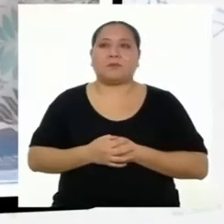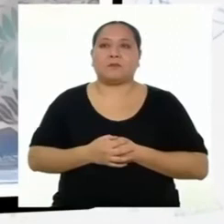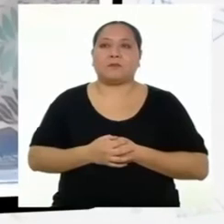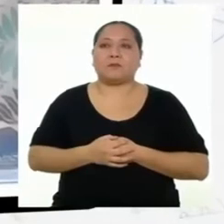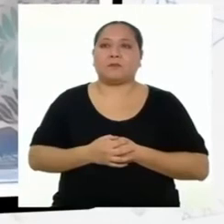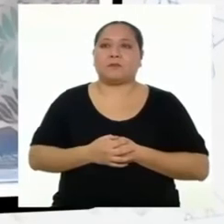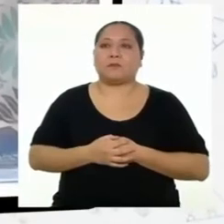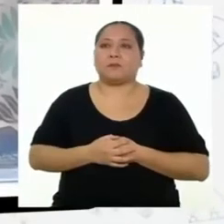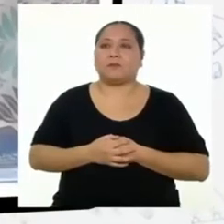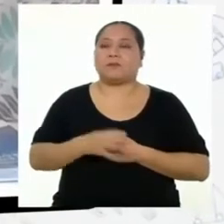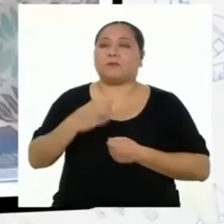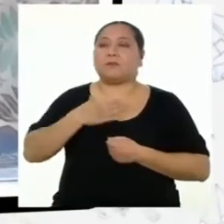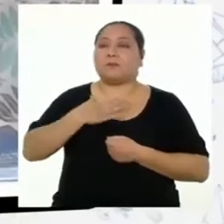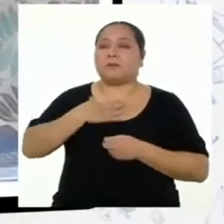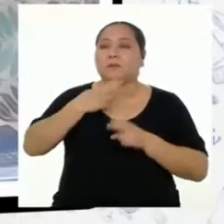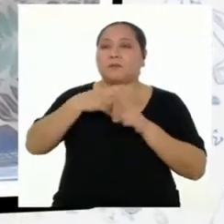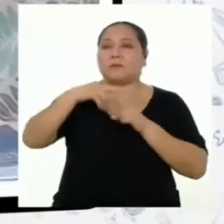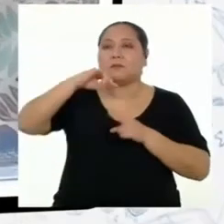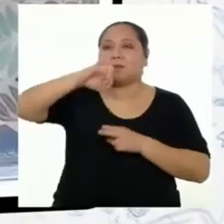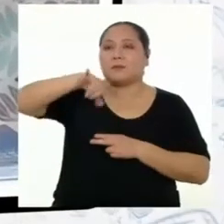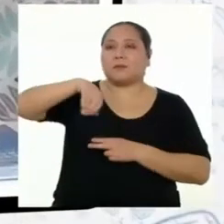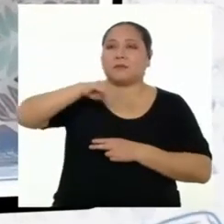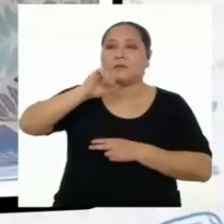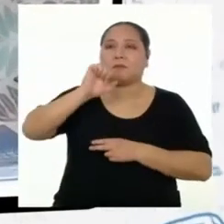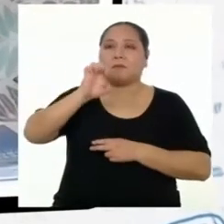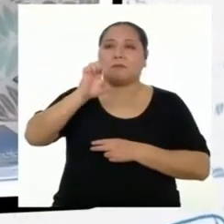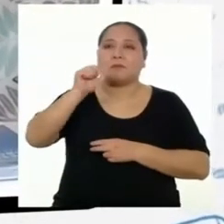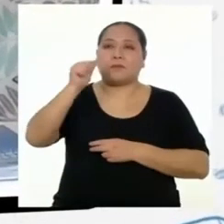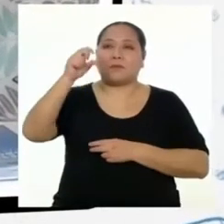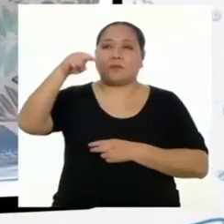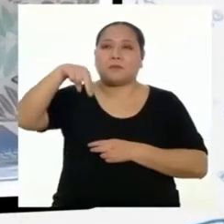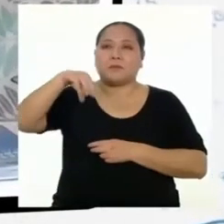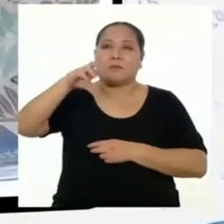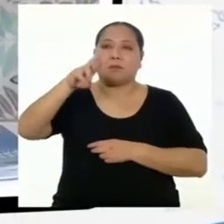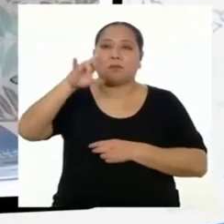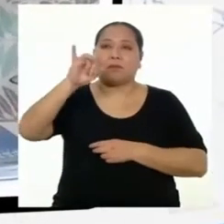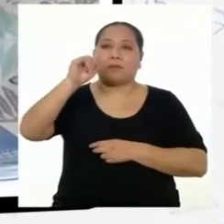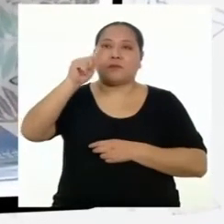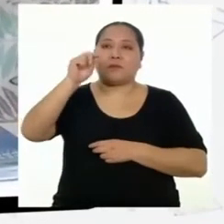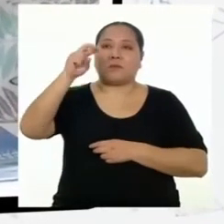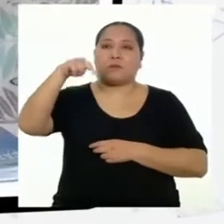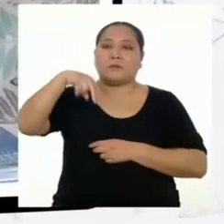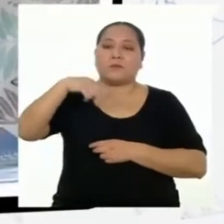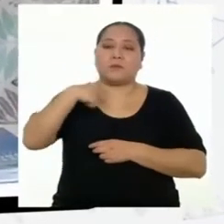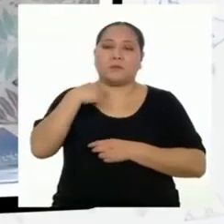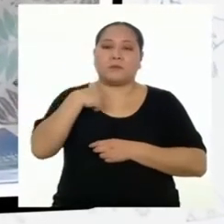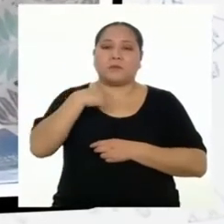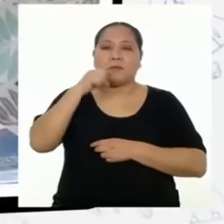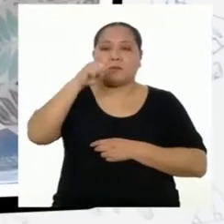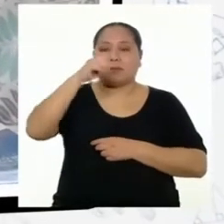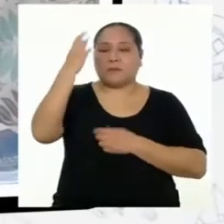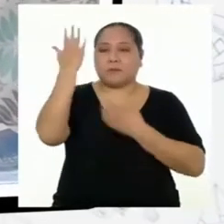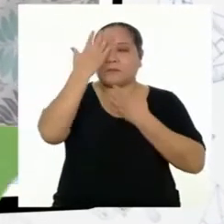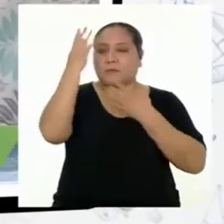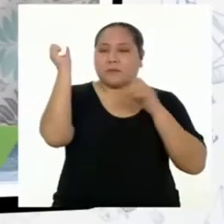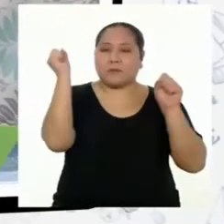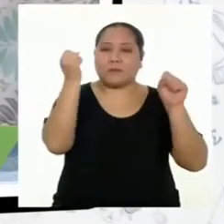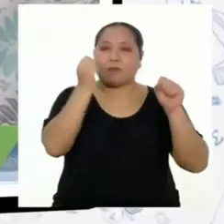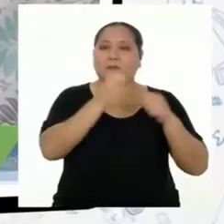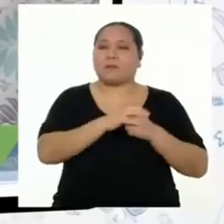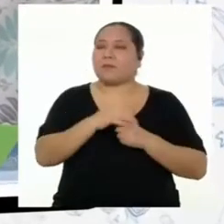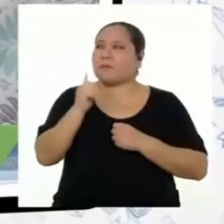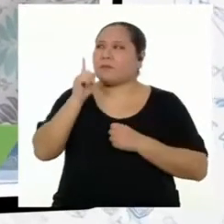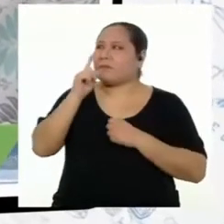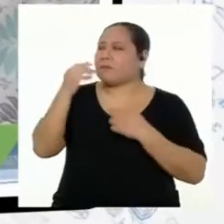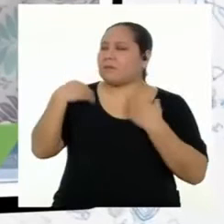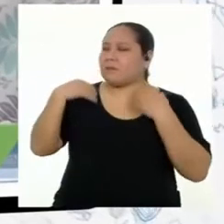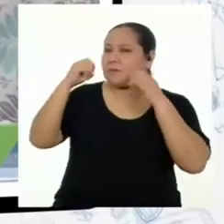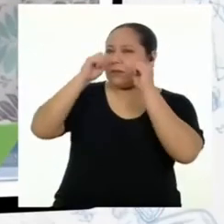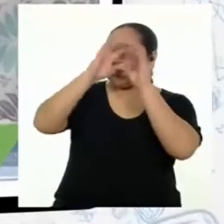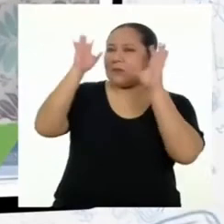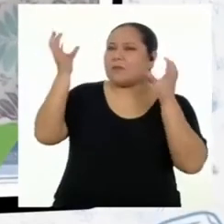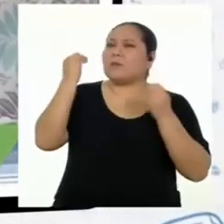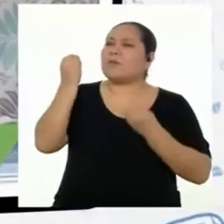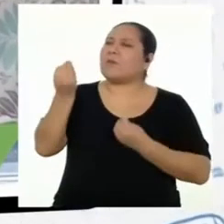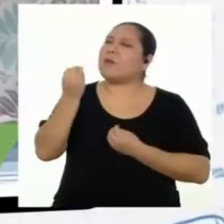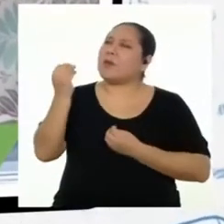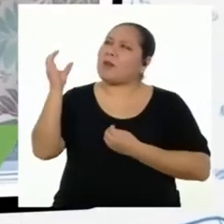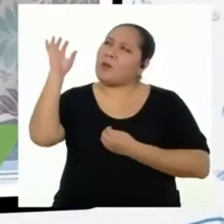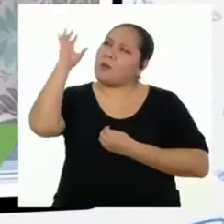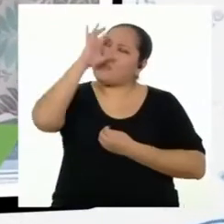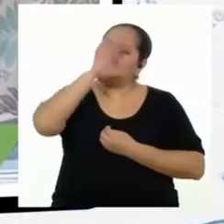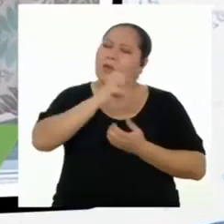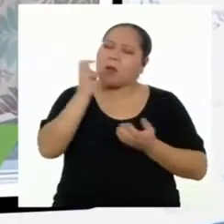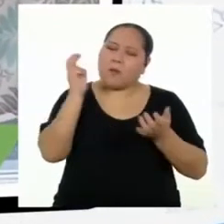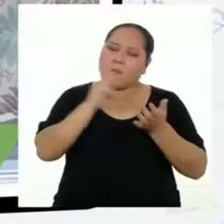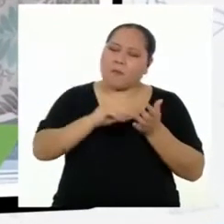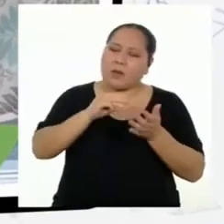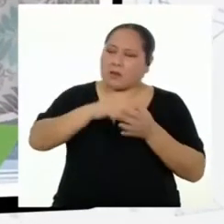Soy Jan Cristian de San Martín. Hola, profesora. A mí no me quedado claro por qué debo buscar más